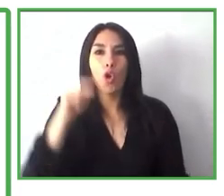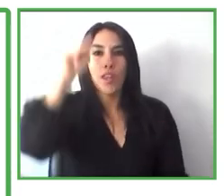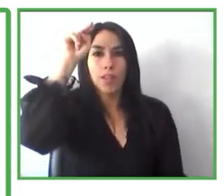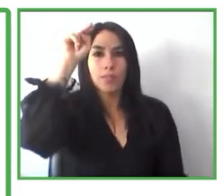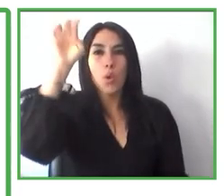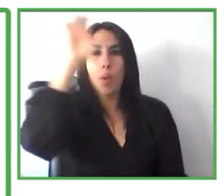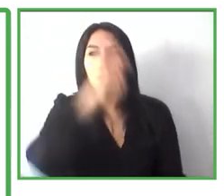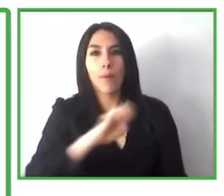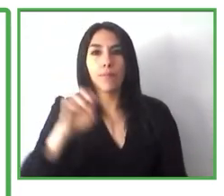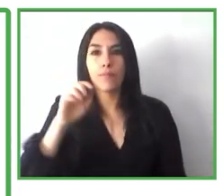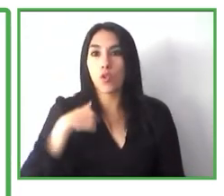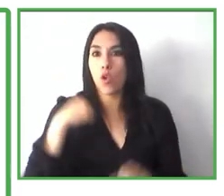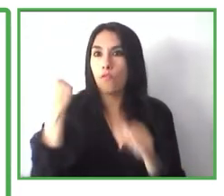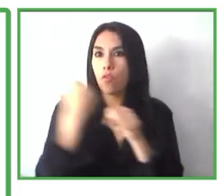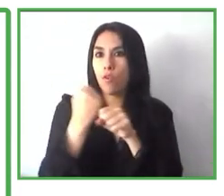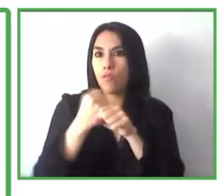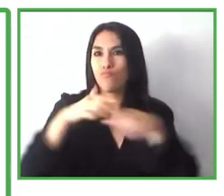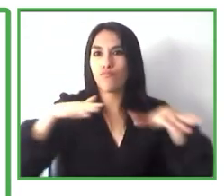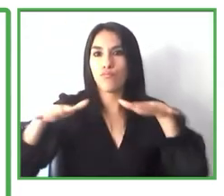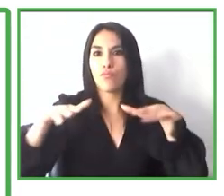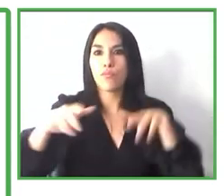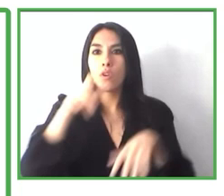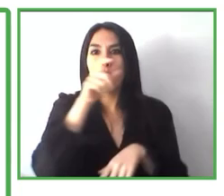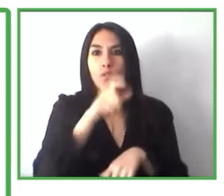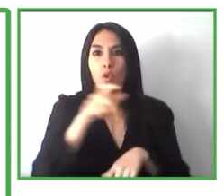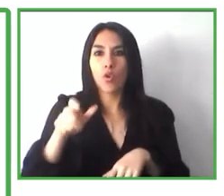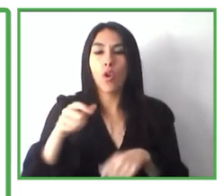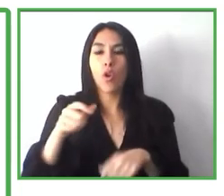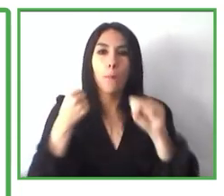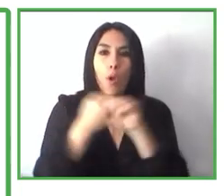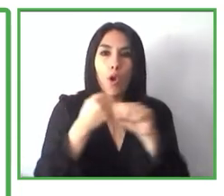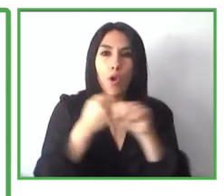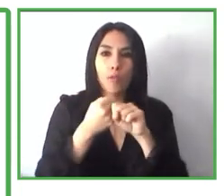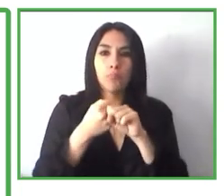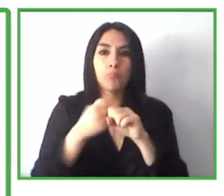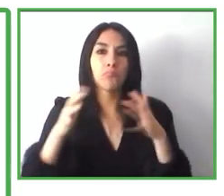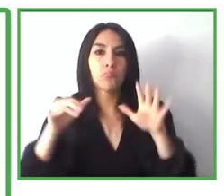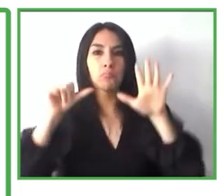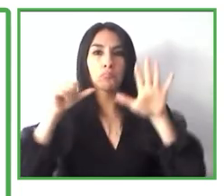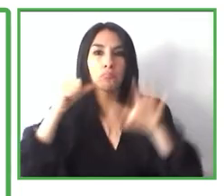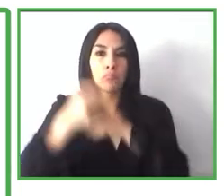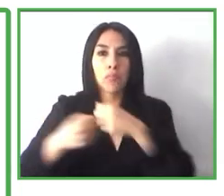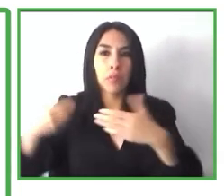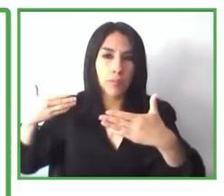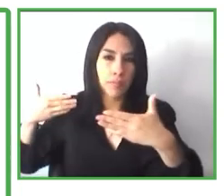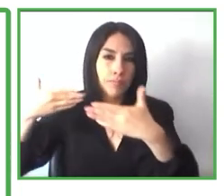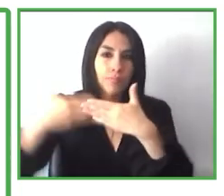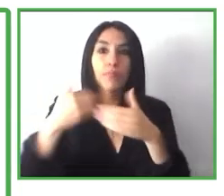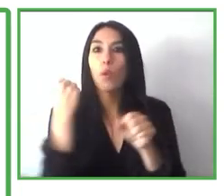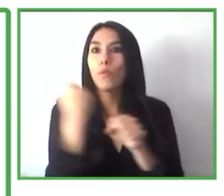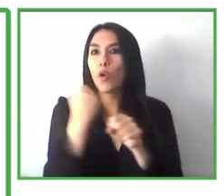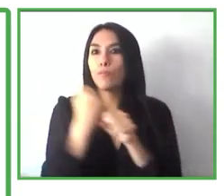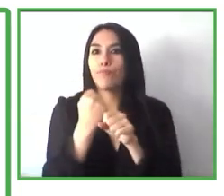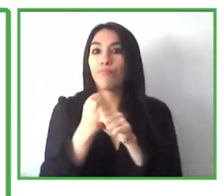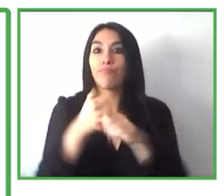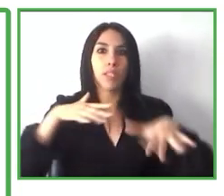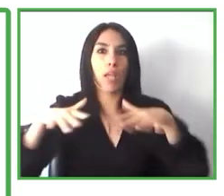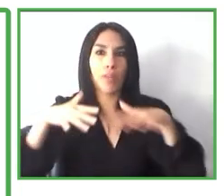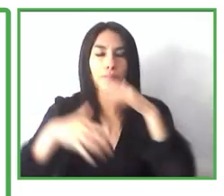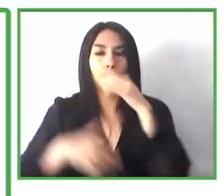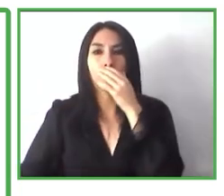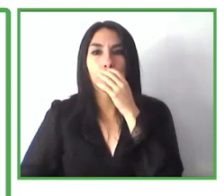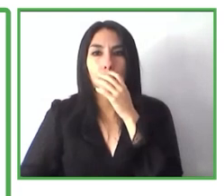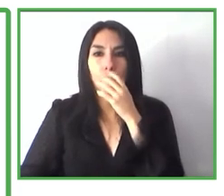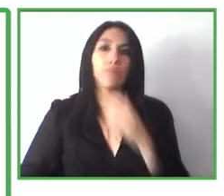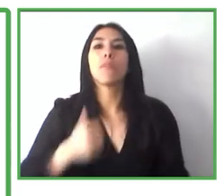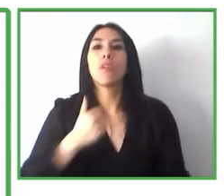apoyo y ahora ya llevo unos seis años trabajando en este servicio. Soy finlandesa, pero mi marido